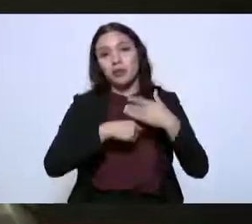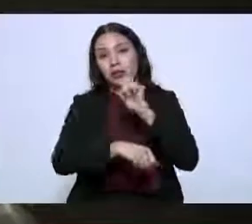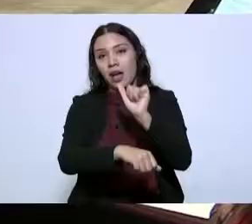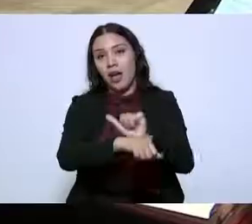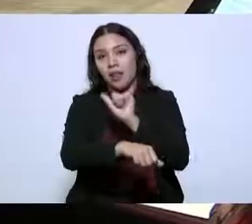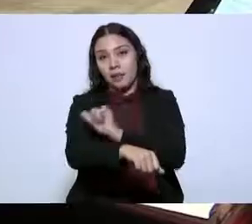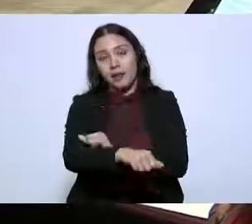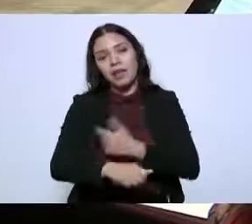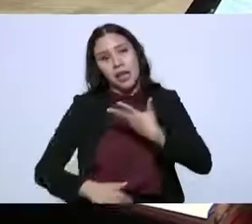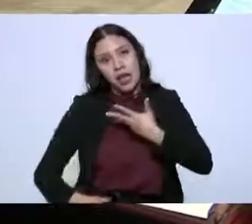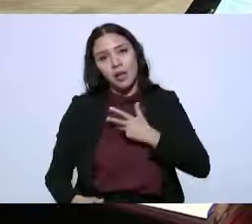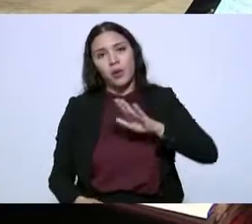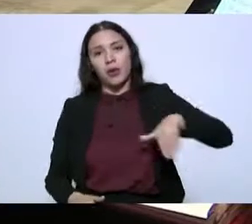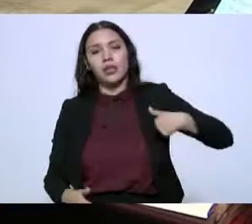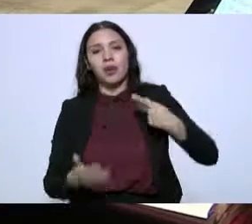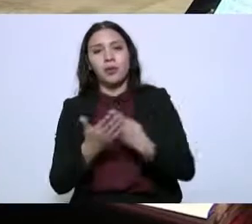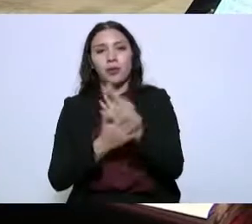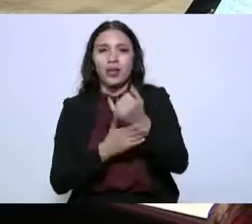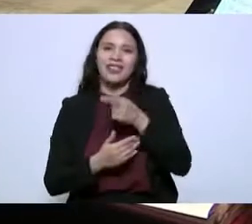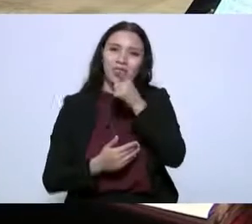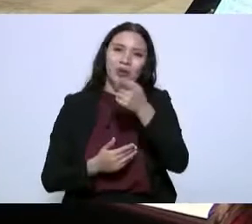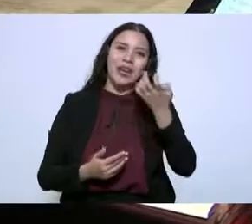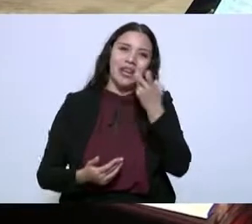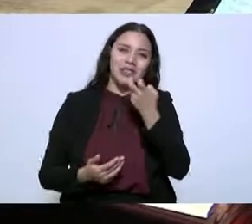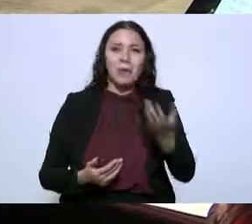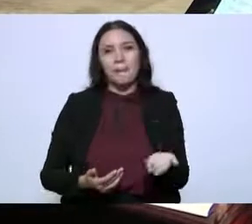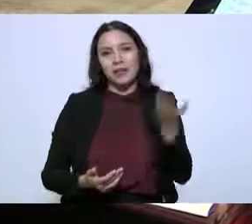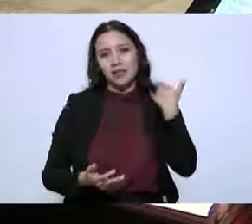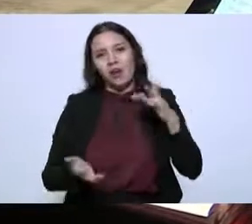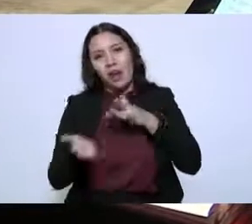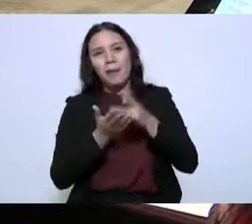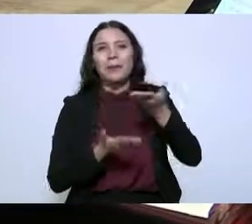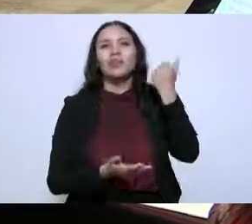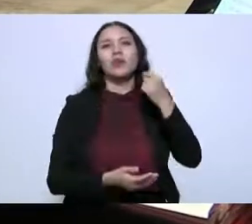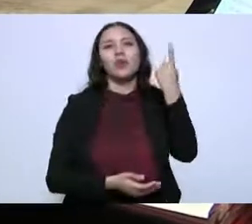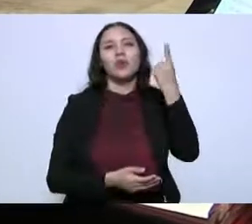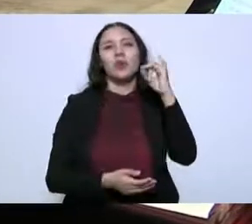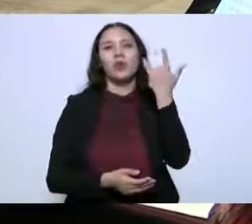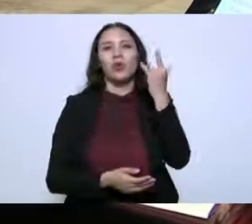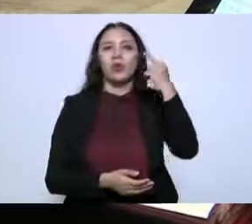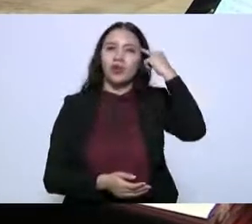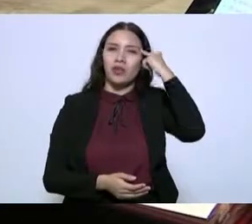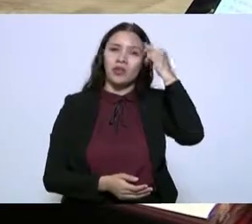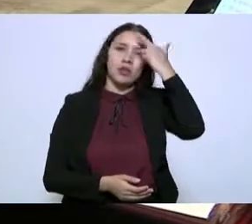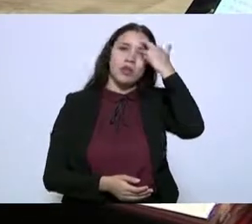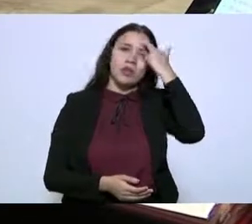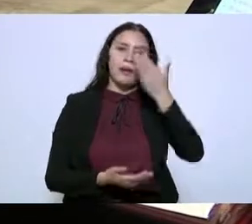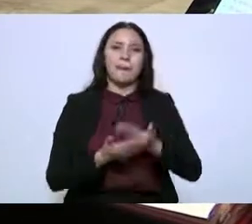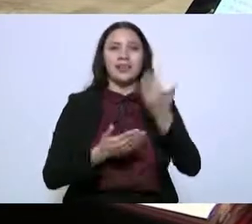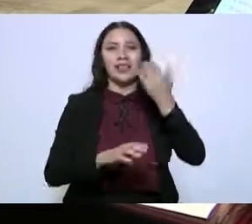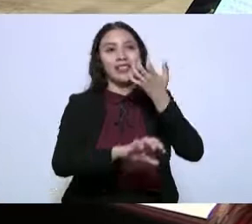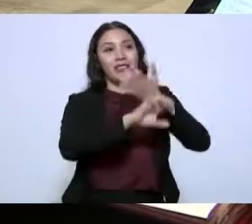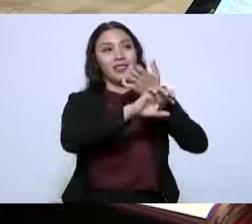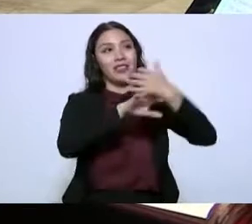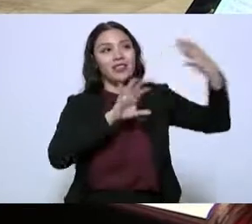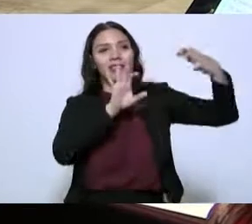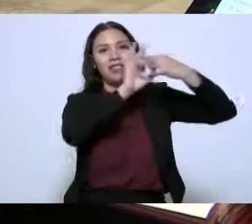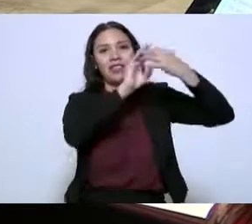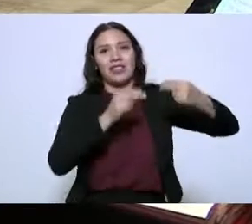ese es el proyecto que usted ha impulsado, que se firmó el primero de julio con la empresa norteamericana New